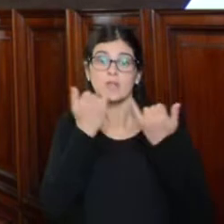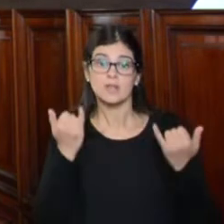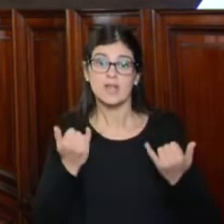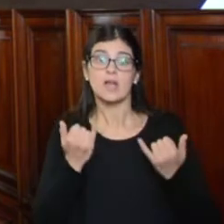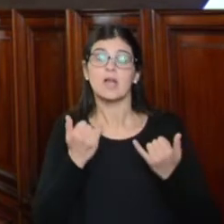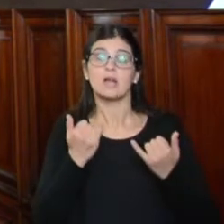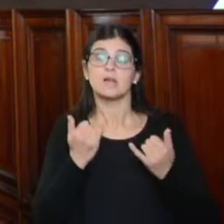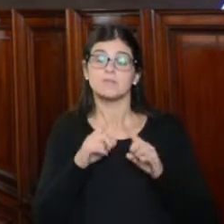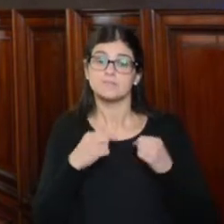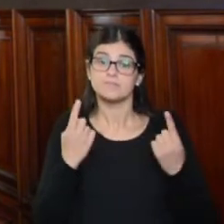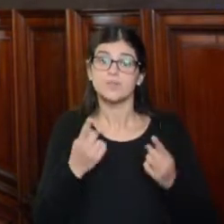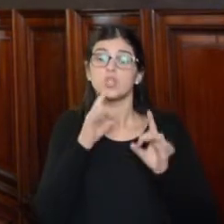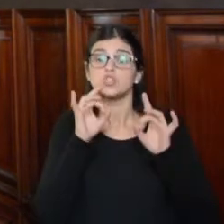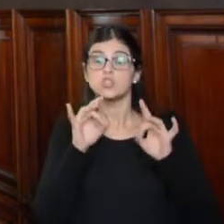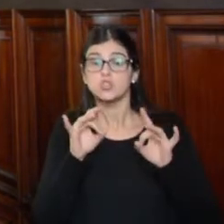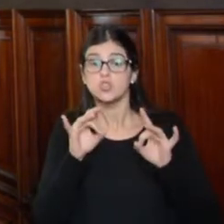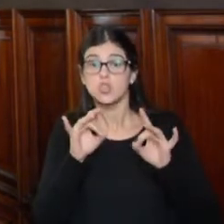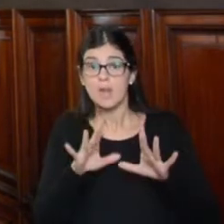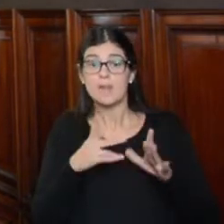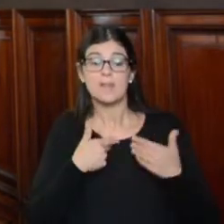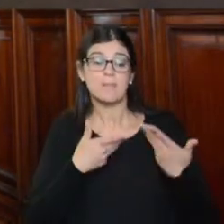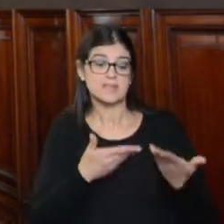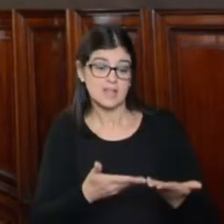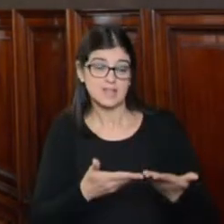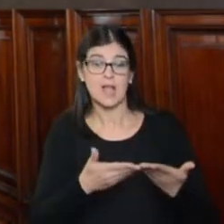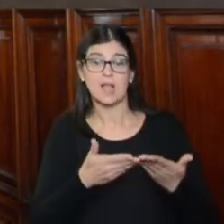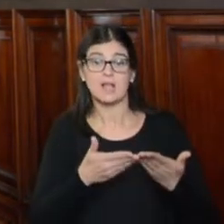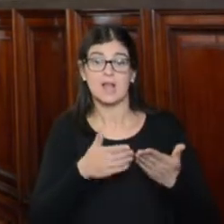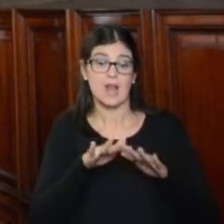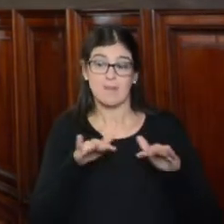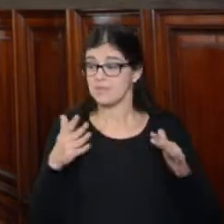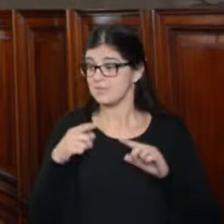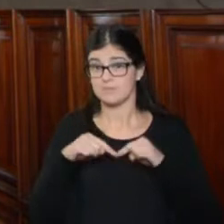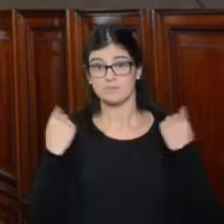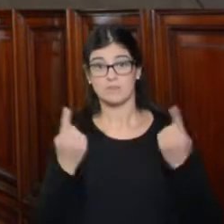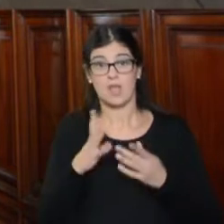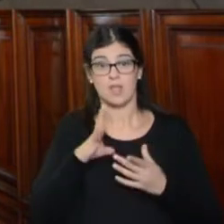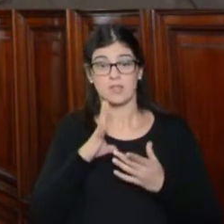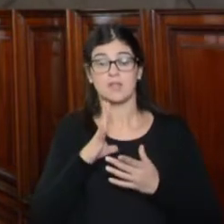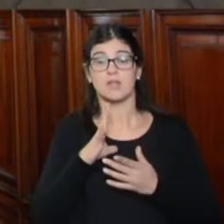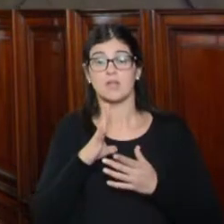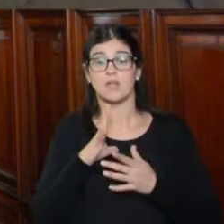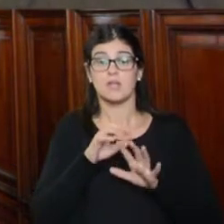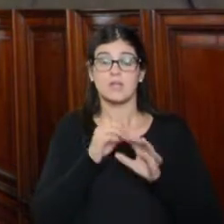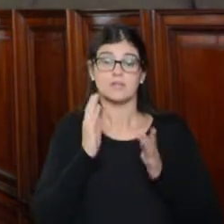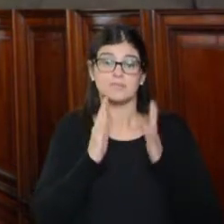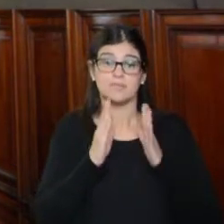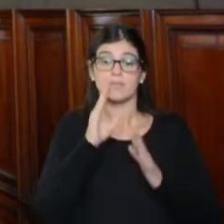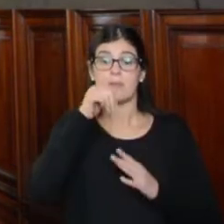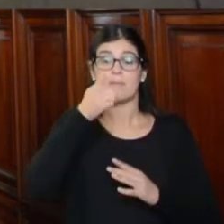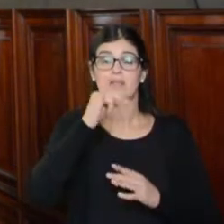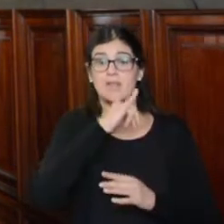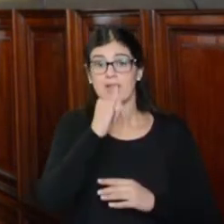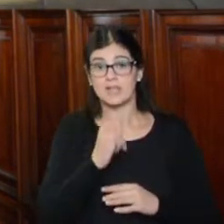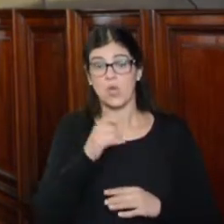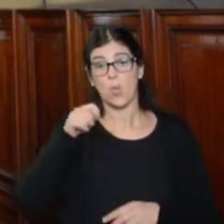peticionantes. Solamente para presentar la mesa que me acompaña, el doctor Ciro de Martínez, asesor del Ministro de